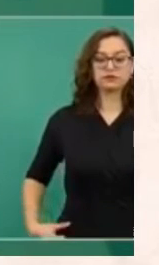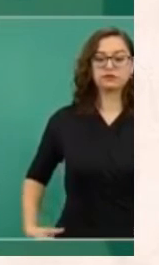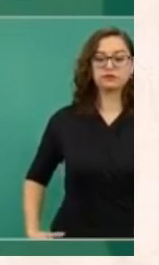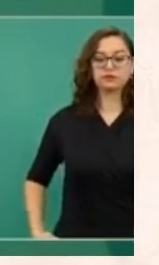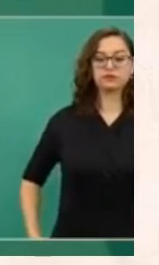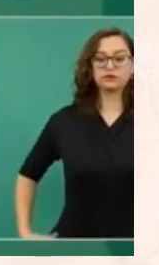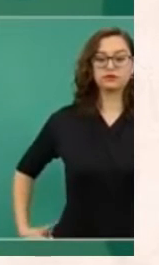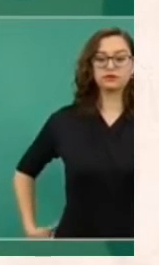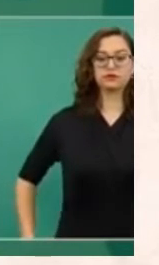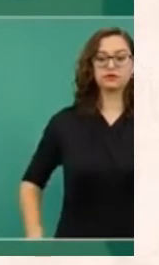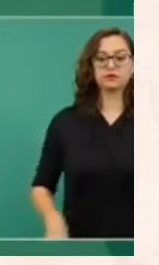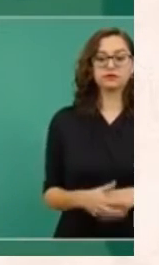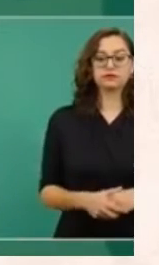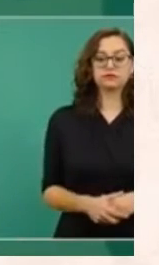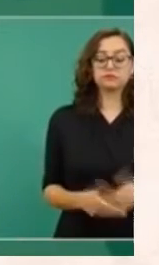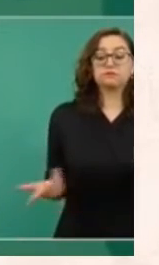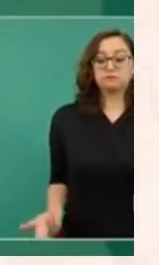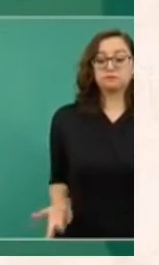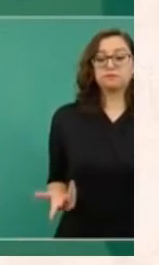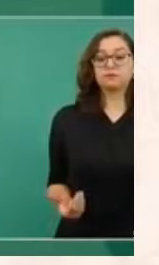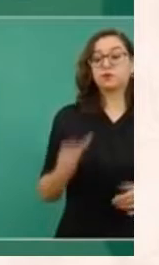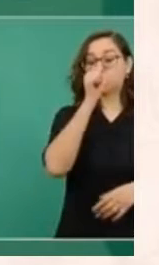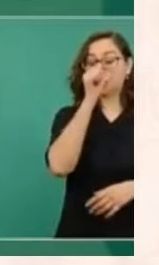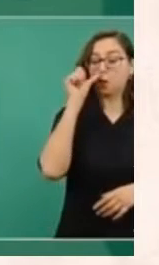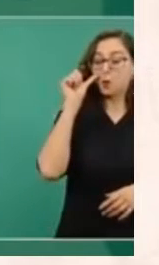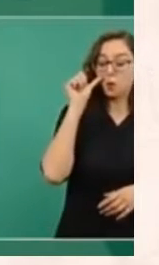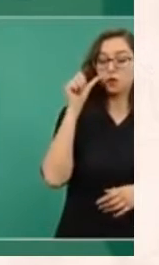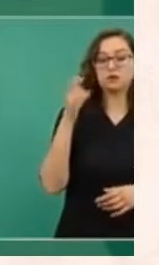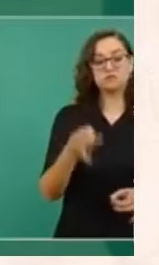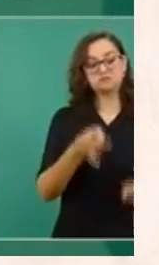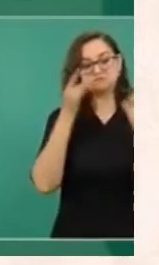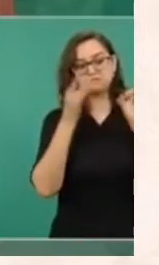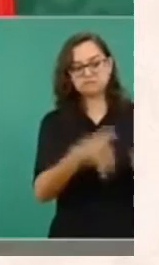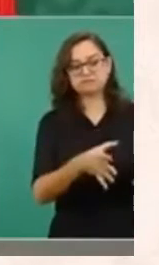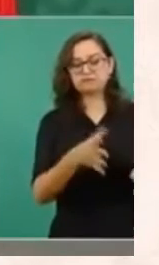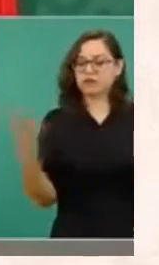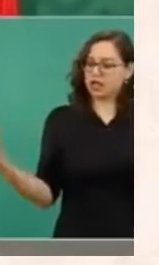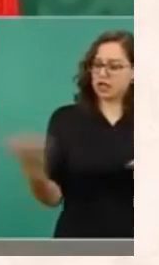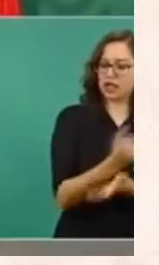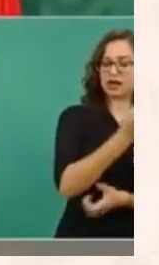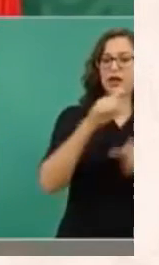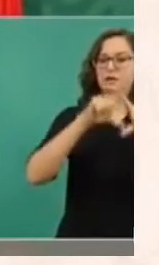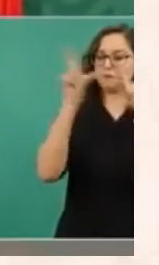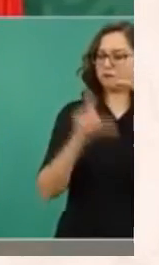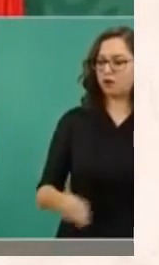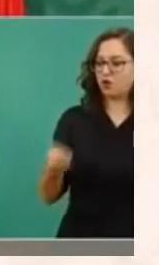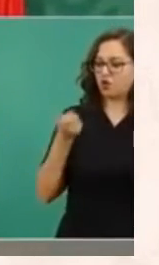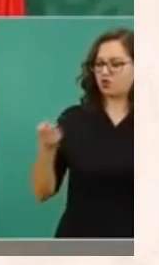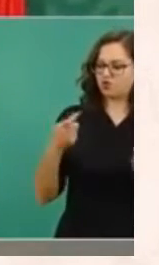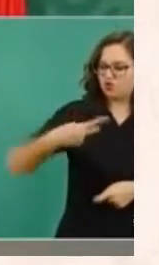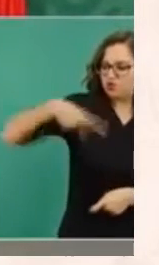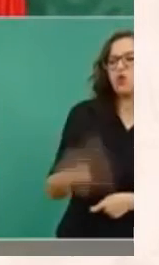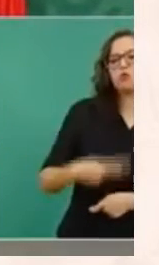se restaura la República y se pensó, ya, se alejó para siempre